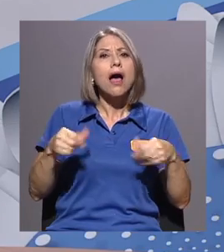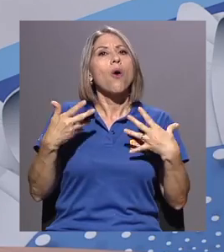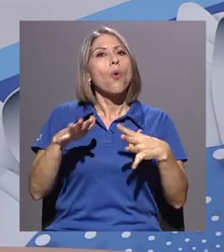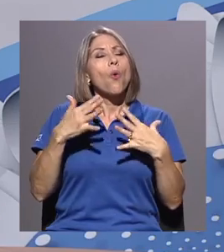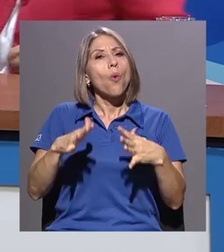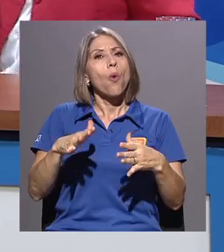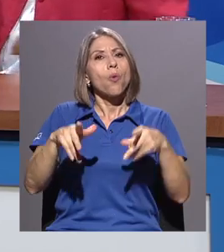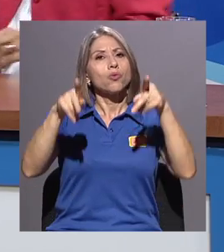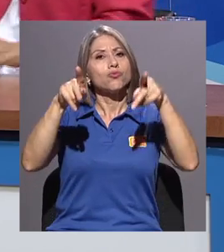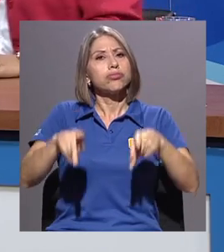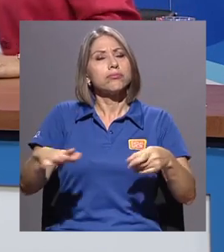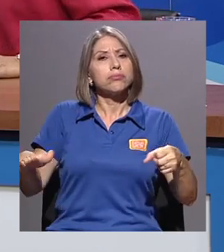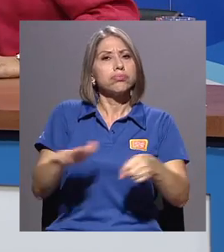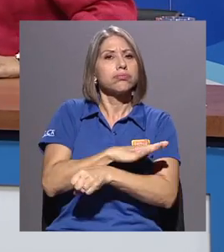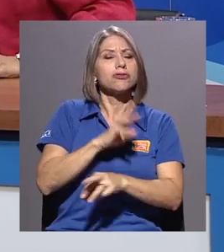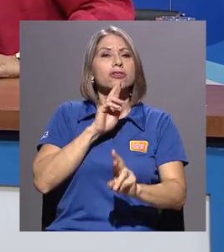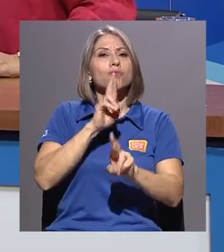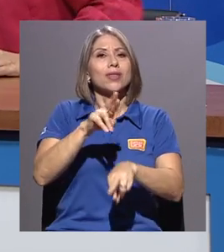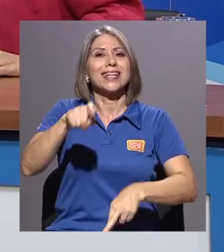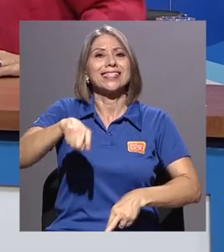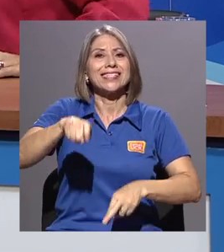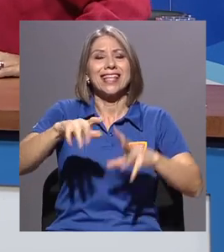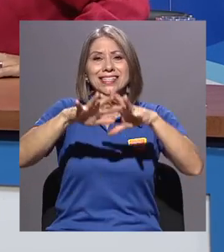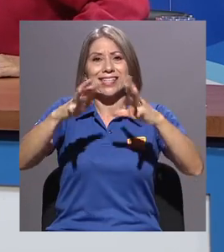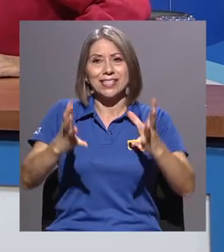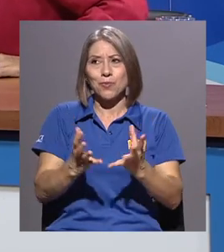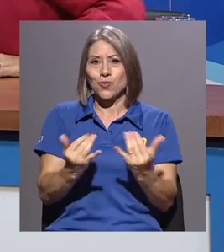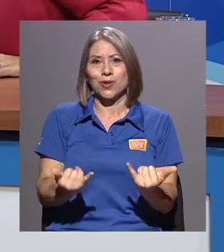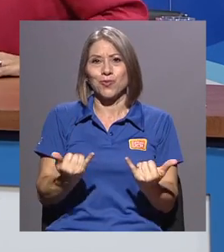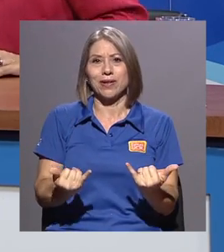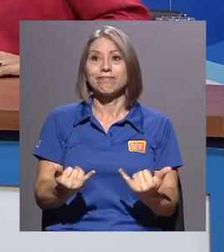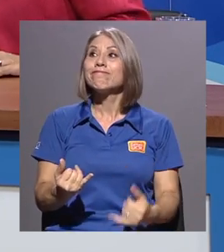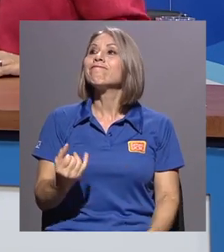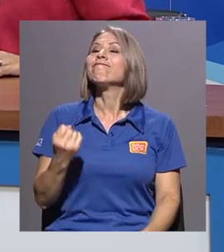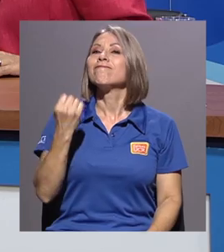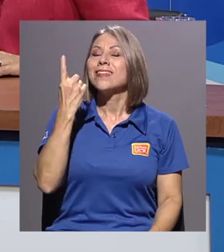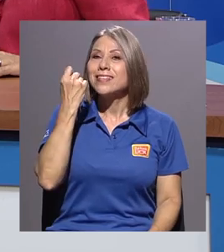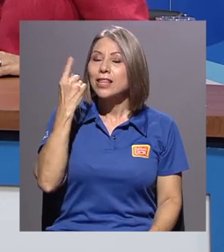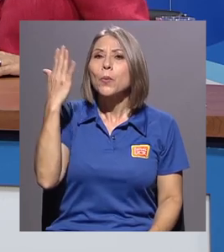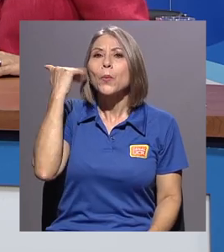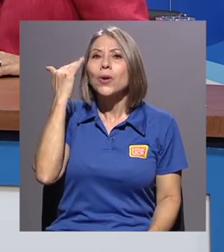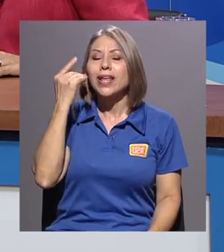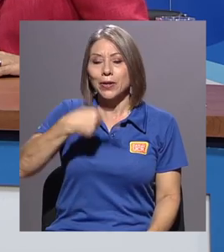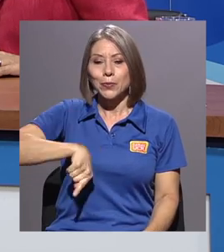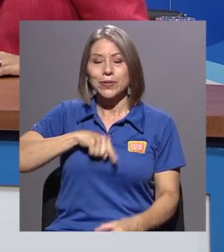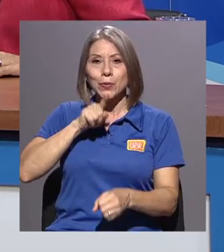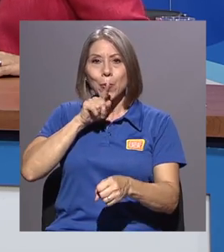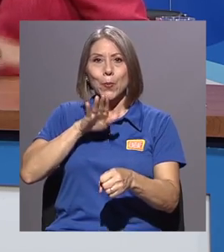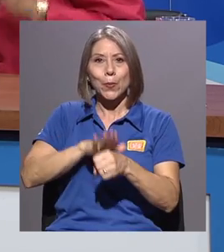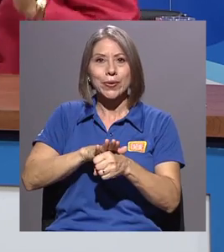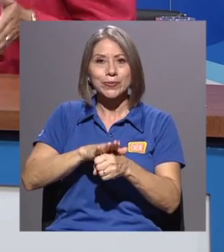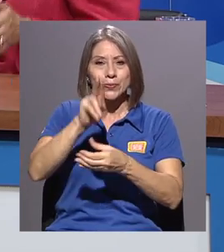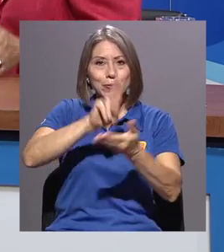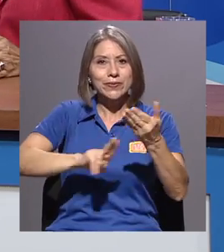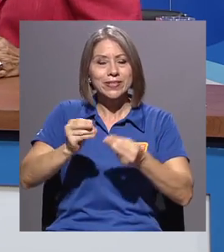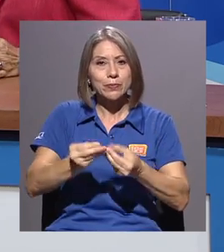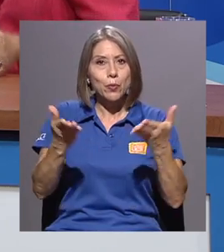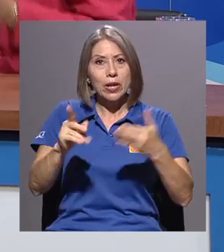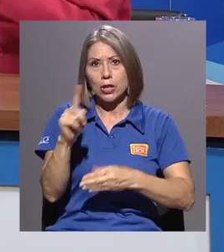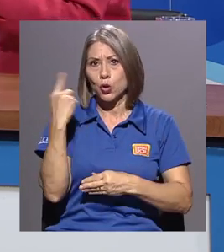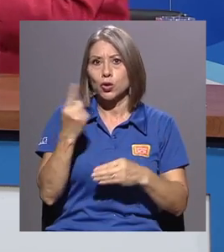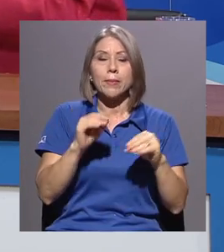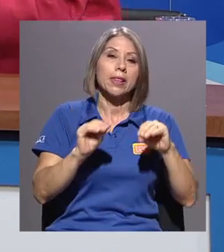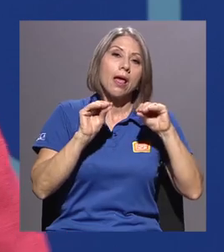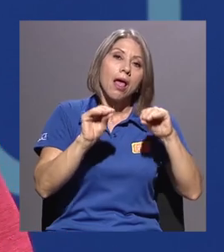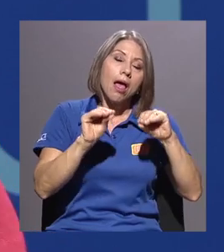mundo actual. Muy bien, Marisol, pues yo creo que queda bastante claro por qué el compromiso nuestro como universidades públicas de trabajar no solo en docencia,